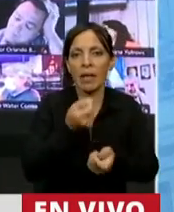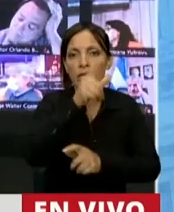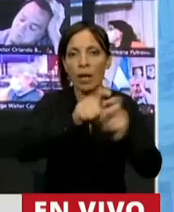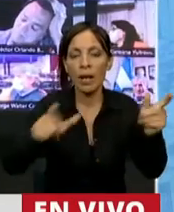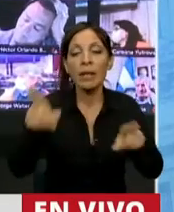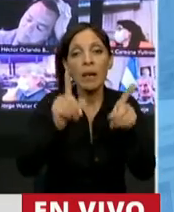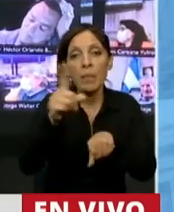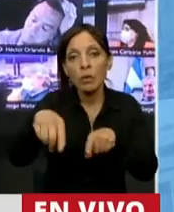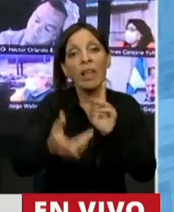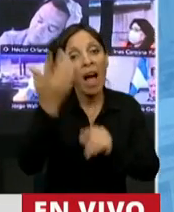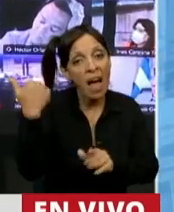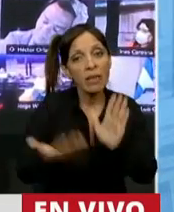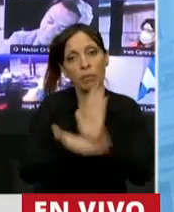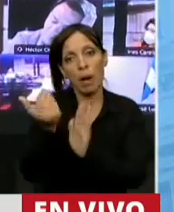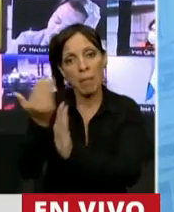la gente que ustedes le han sacado.